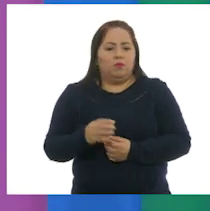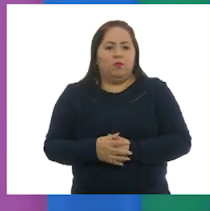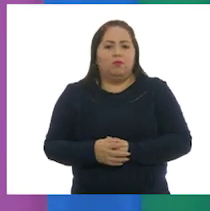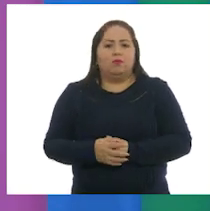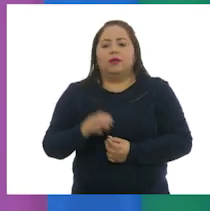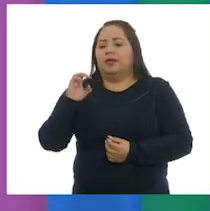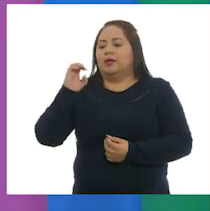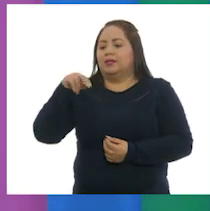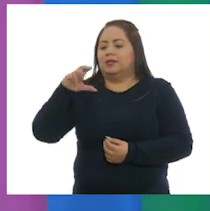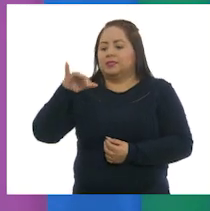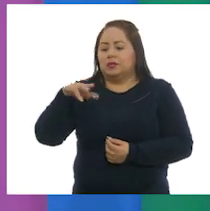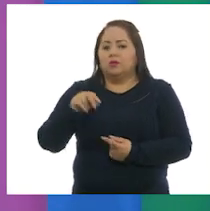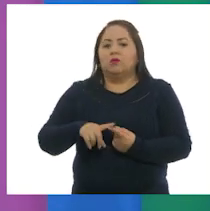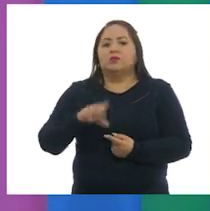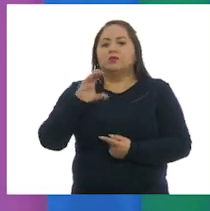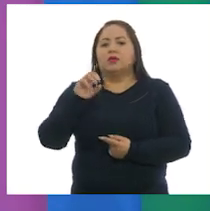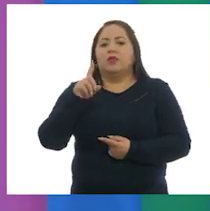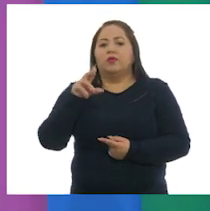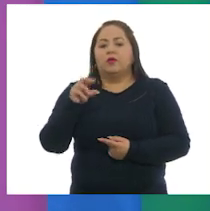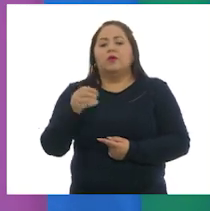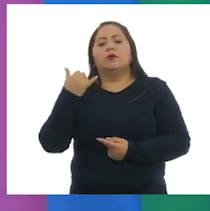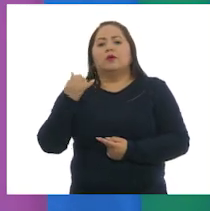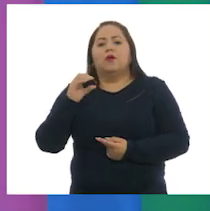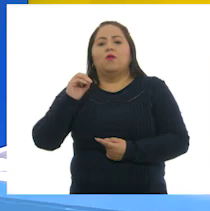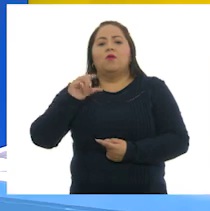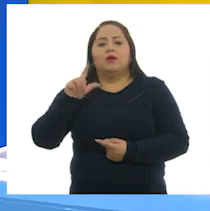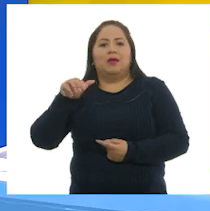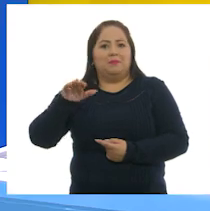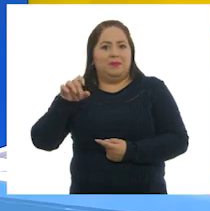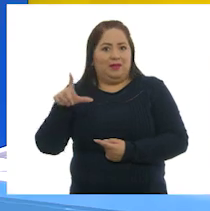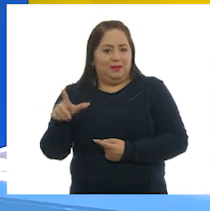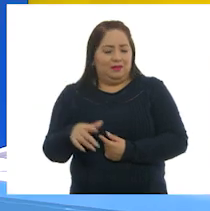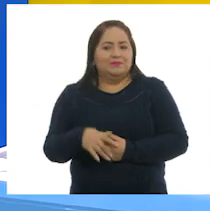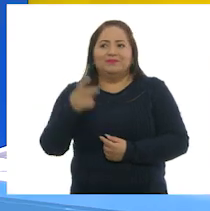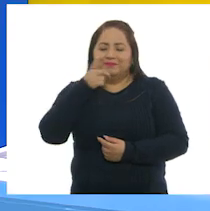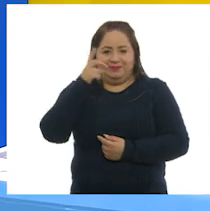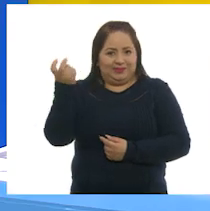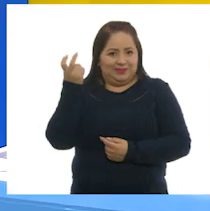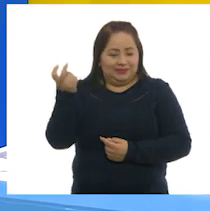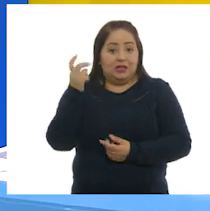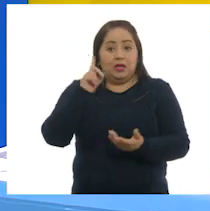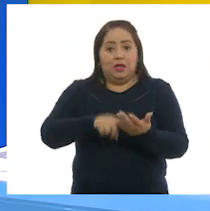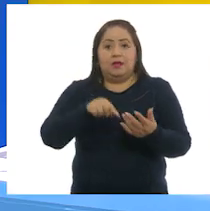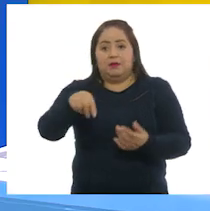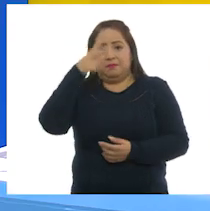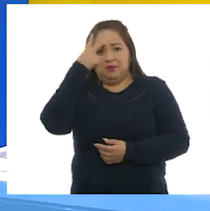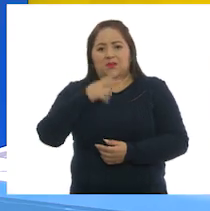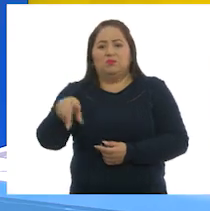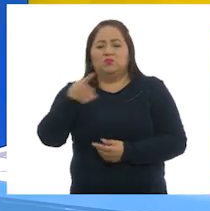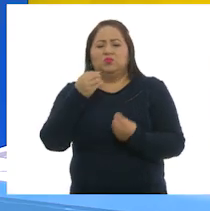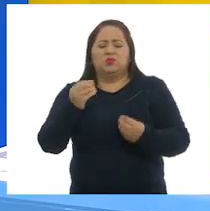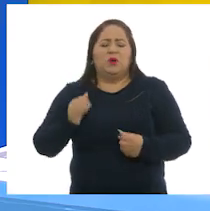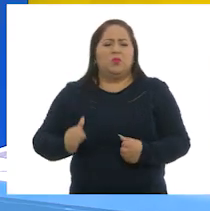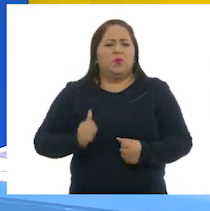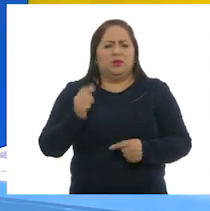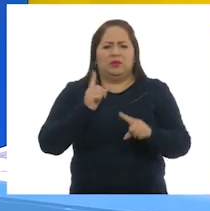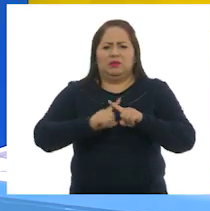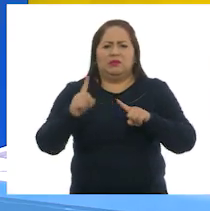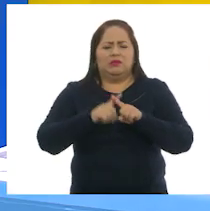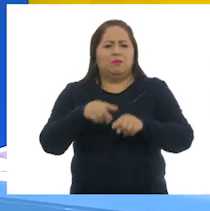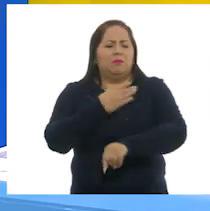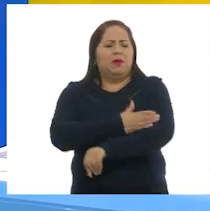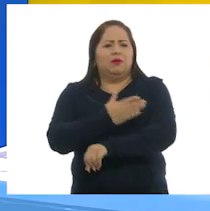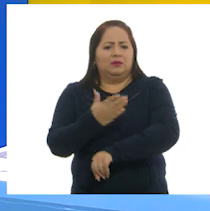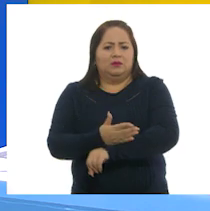el encino, el cedro y el ollamel. Cierto, Larisa, en México se aprovechan diversas especies